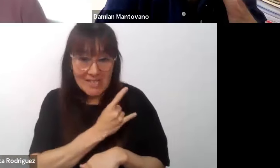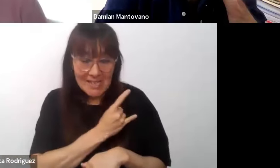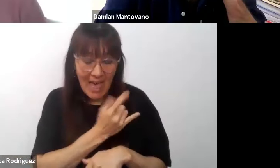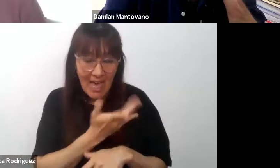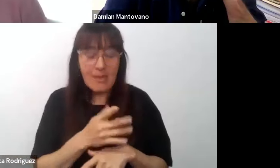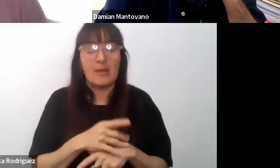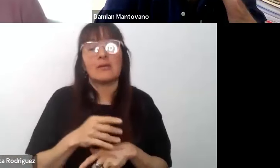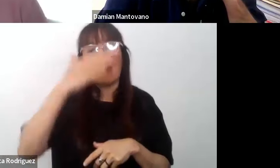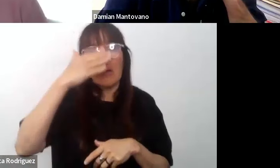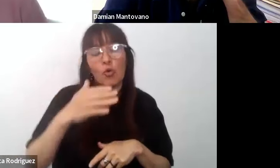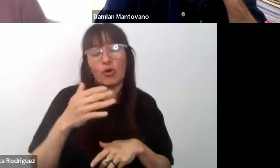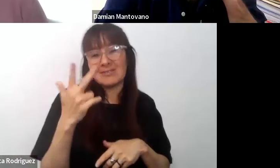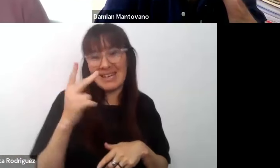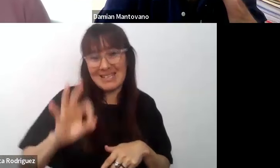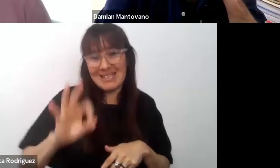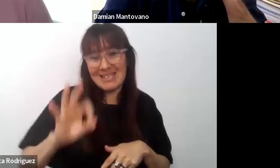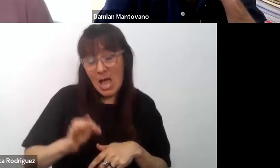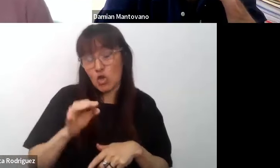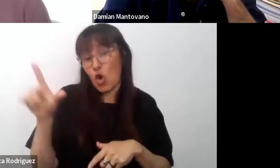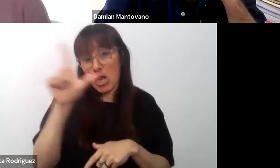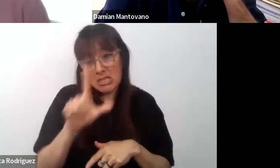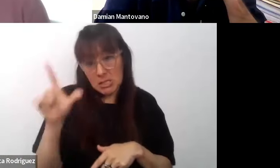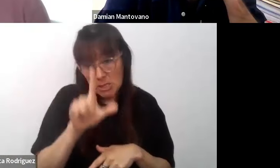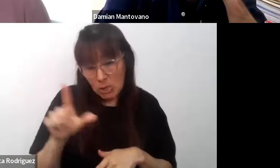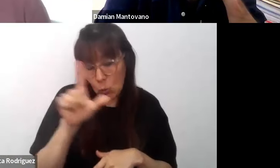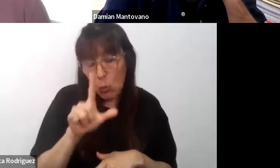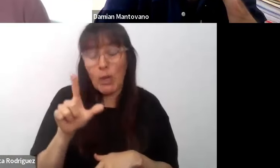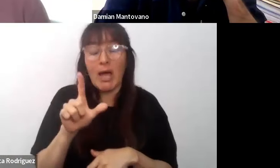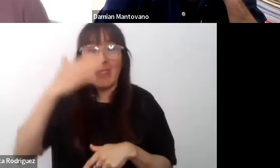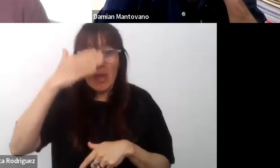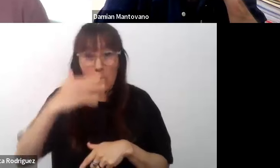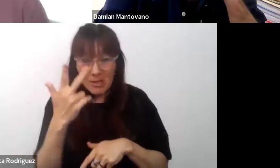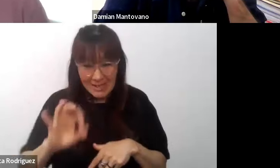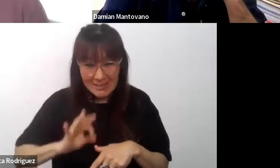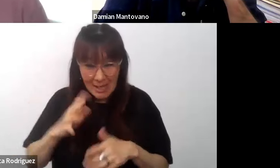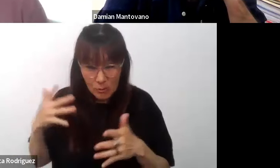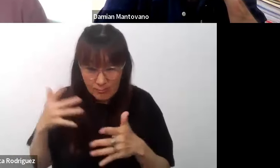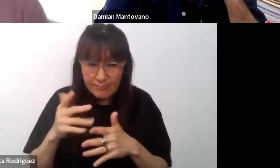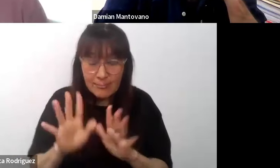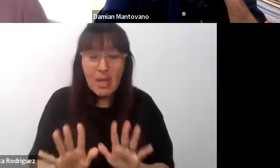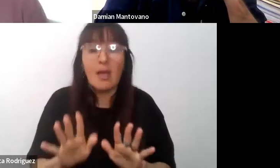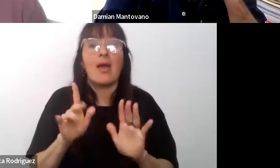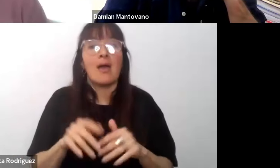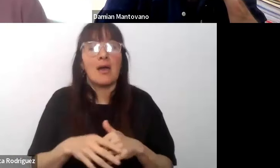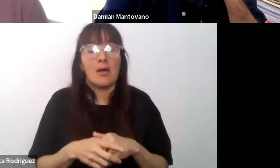carrera y para una licenciatura y después de esos tres años van a poder